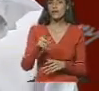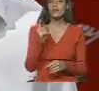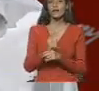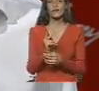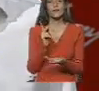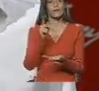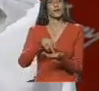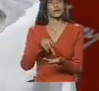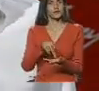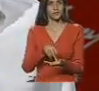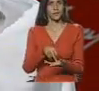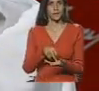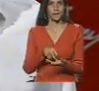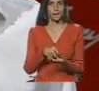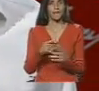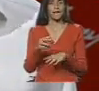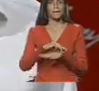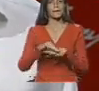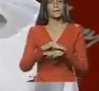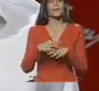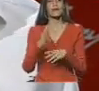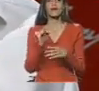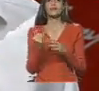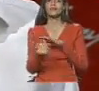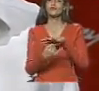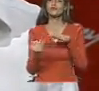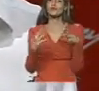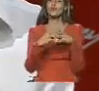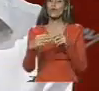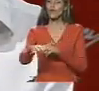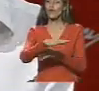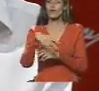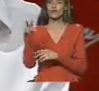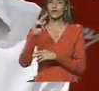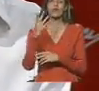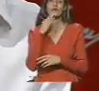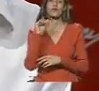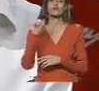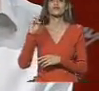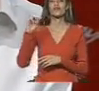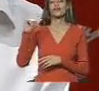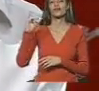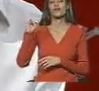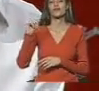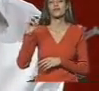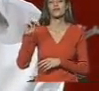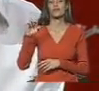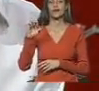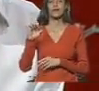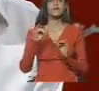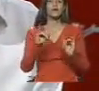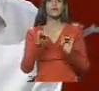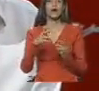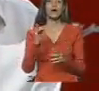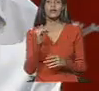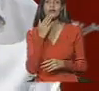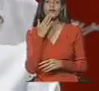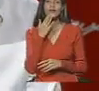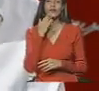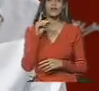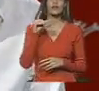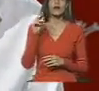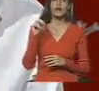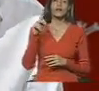ser partícipe. El ministerio tiene instituciones en todo el país, como es el SAIME. Allí Dante Rivas y